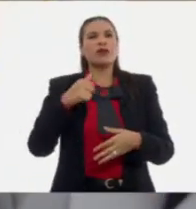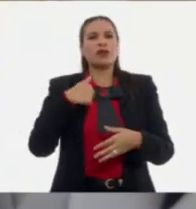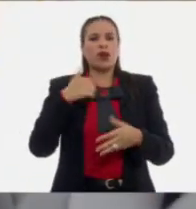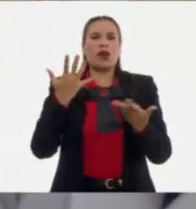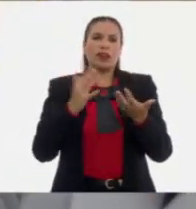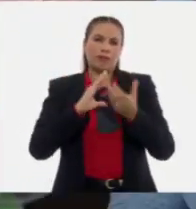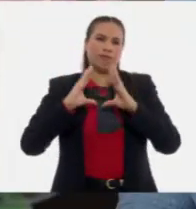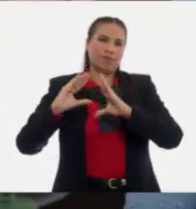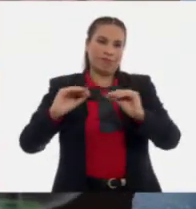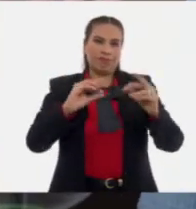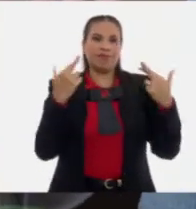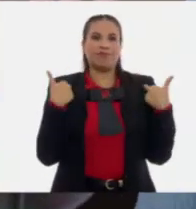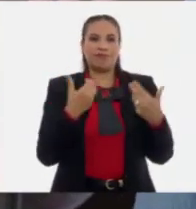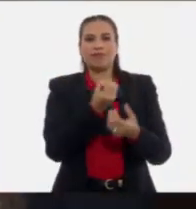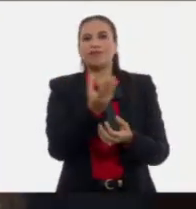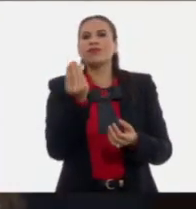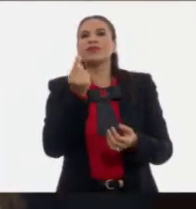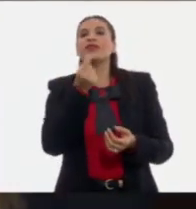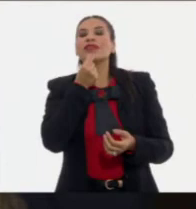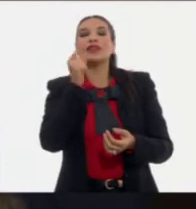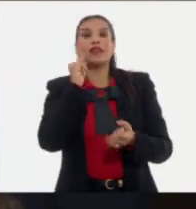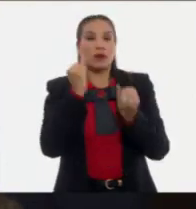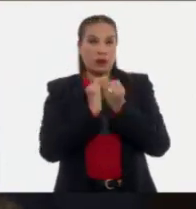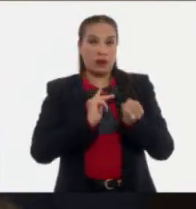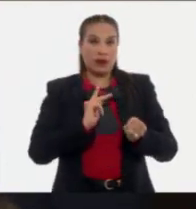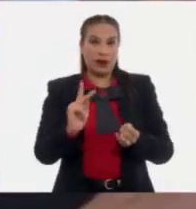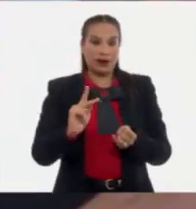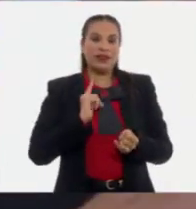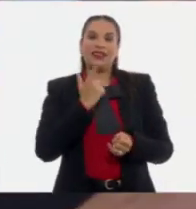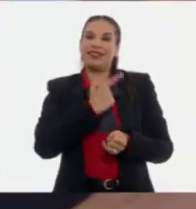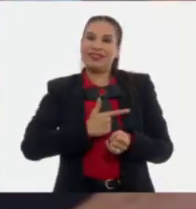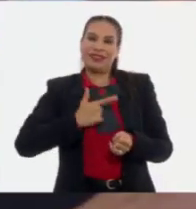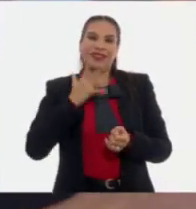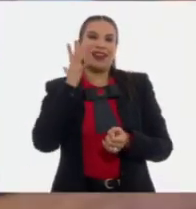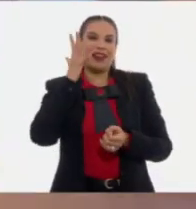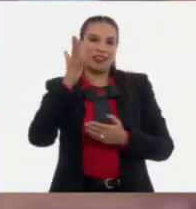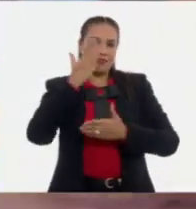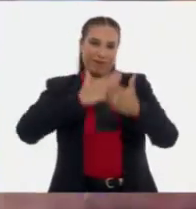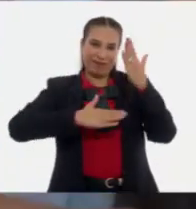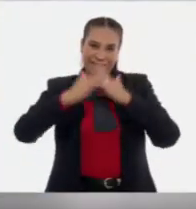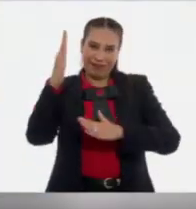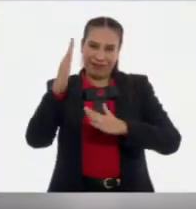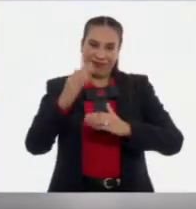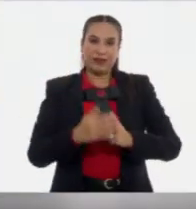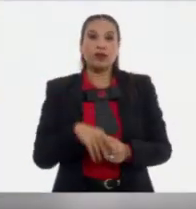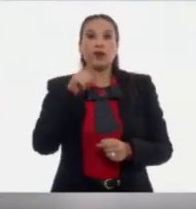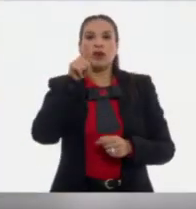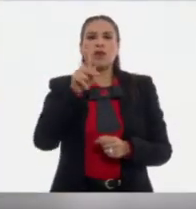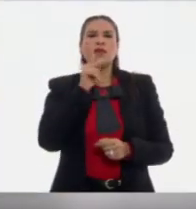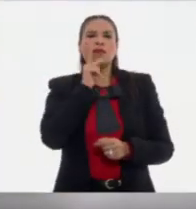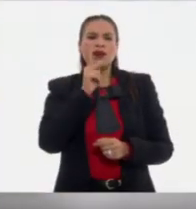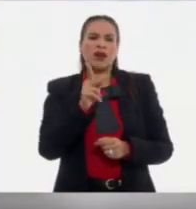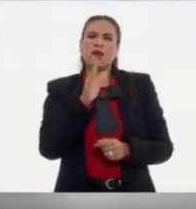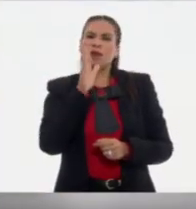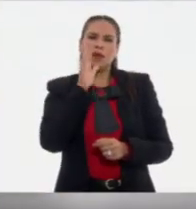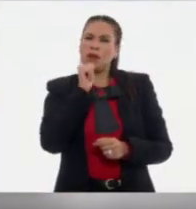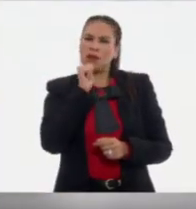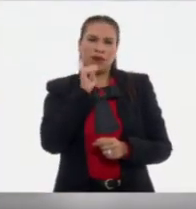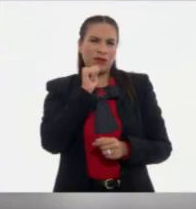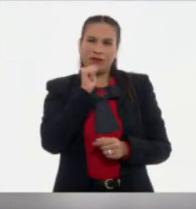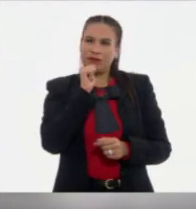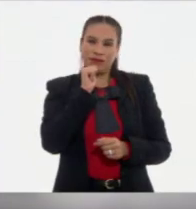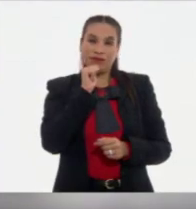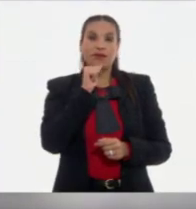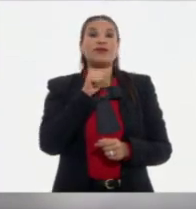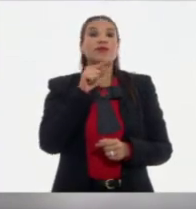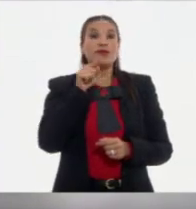convertirme en mentora de muchas niñas que, como yo, les gustaría llegar muy lejos. Que en tu vocabulario no exista el